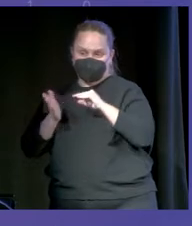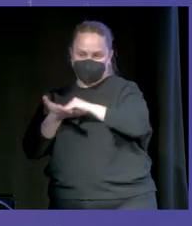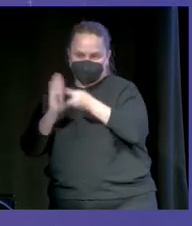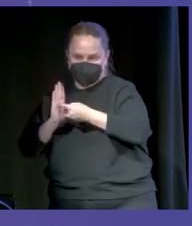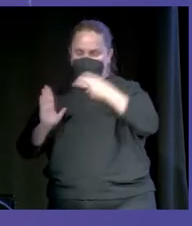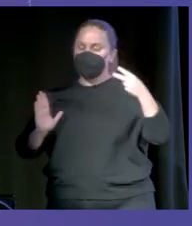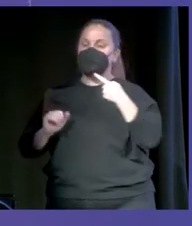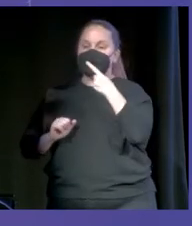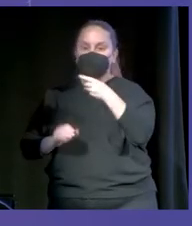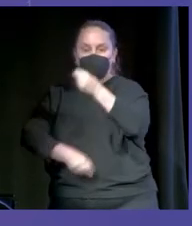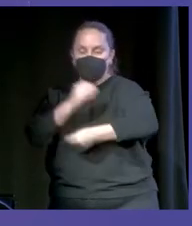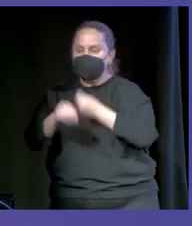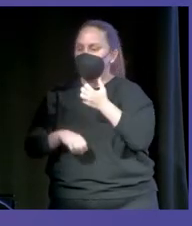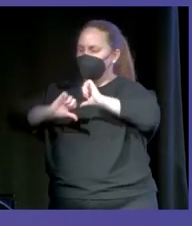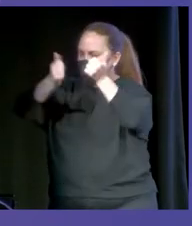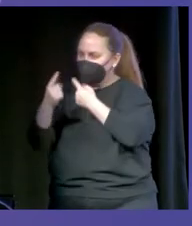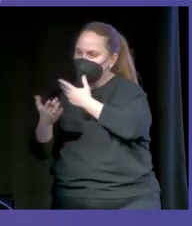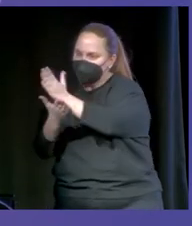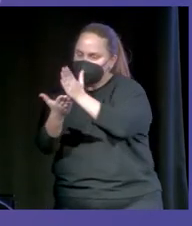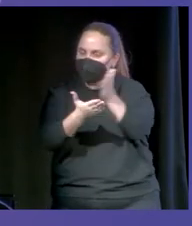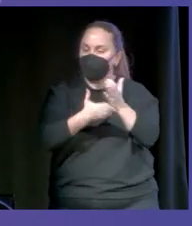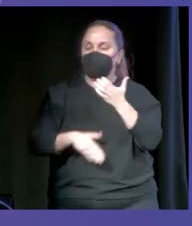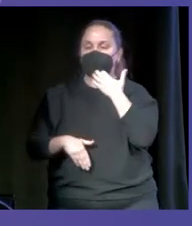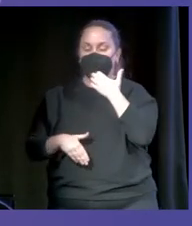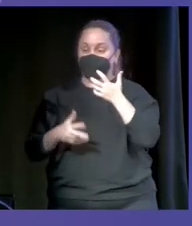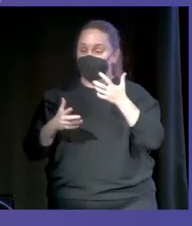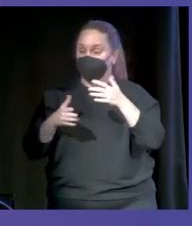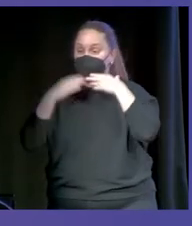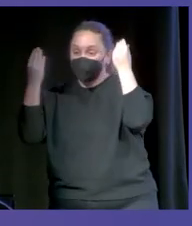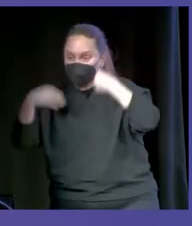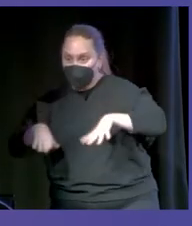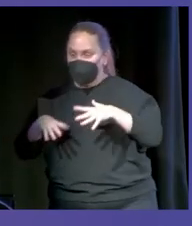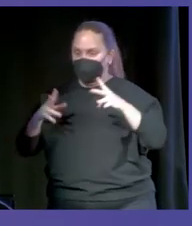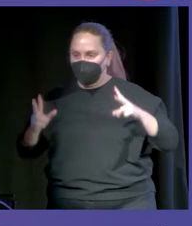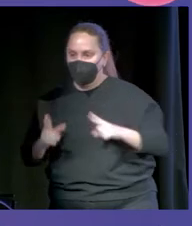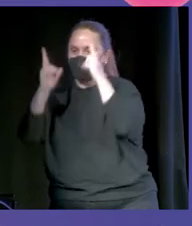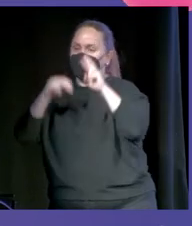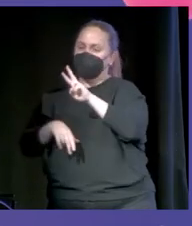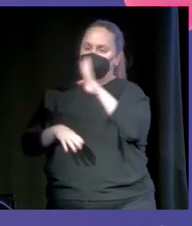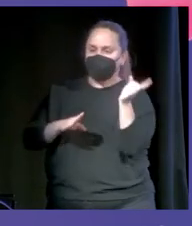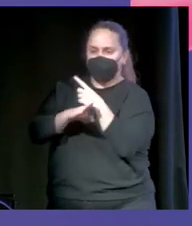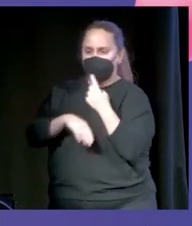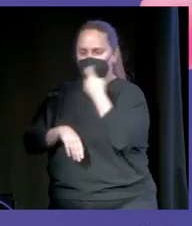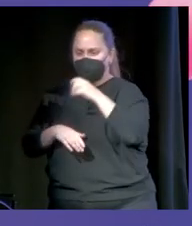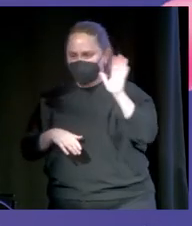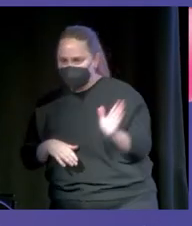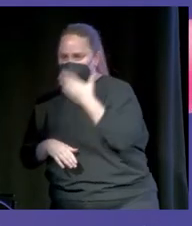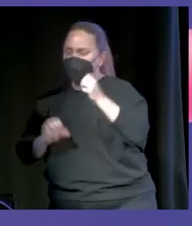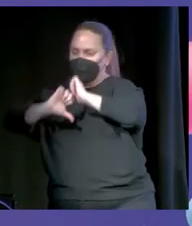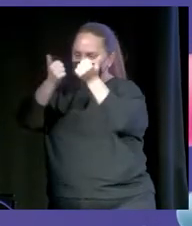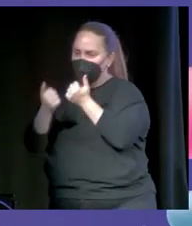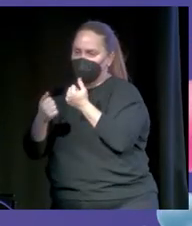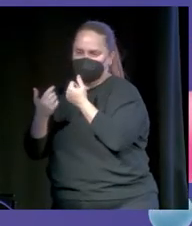las herramientas. Los reels, las stories, que comenta las publicaciones que ellos mismos hacen. Eso es importante. Y como veis, he hecho varias referencias al